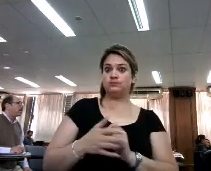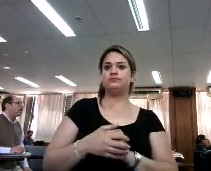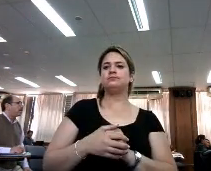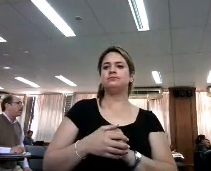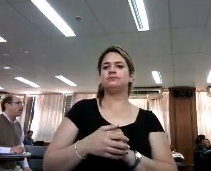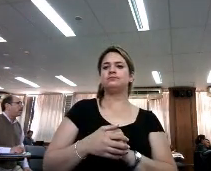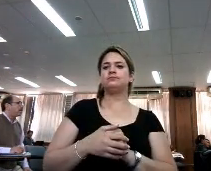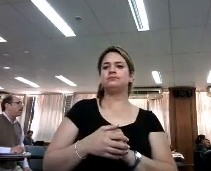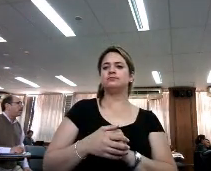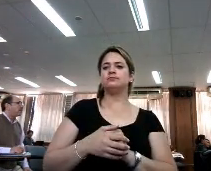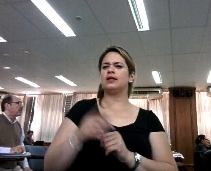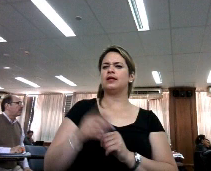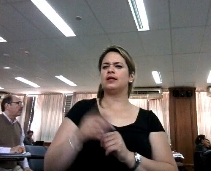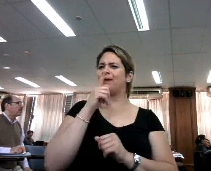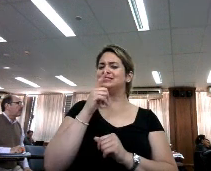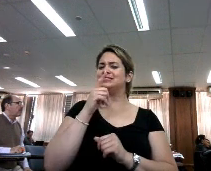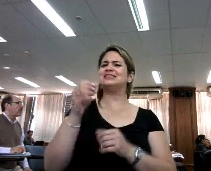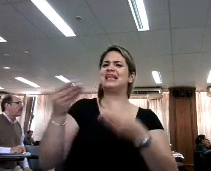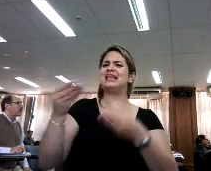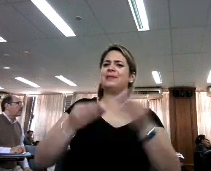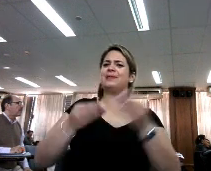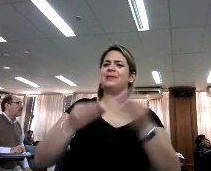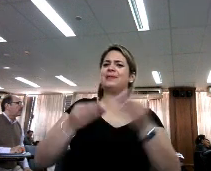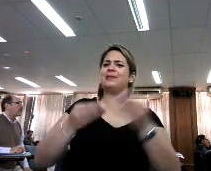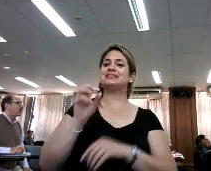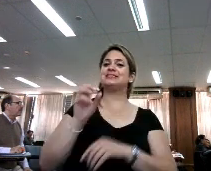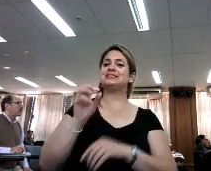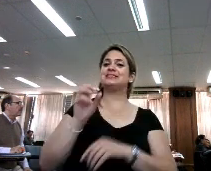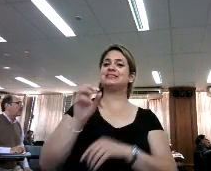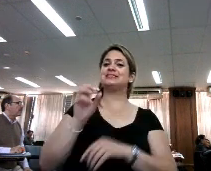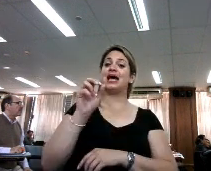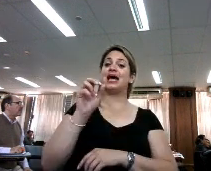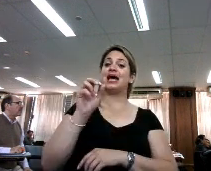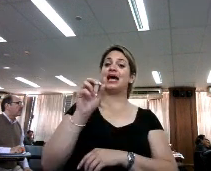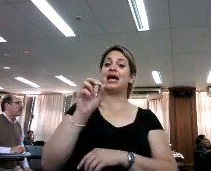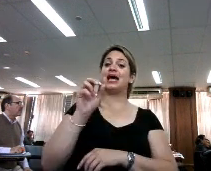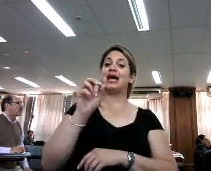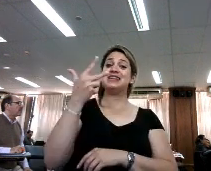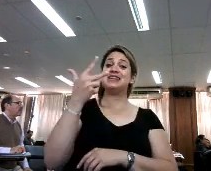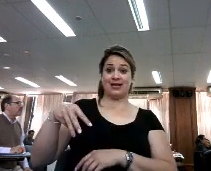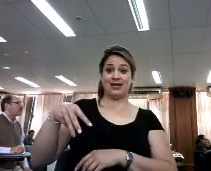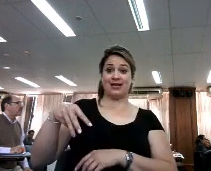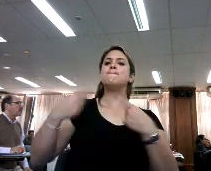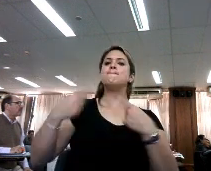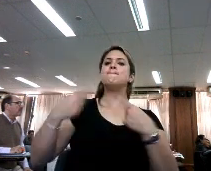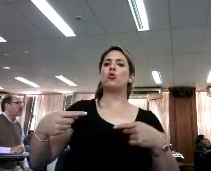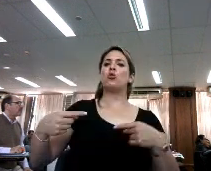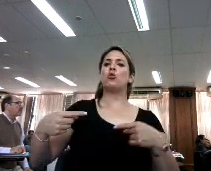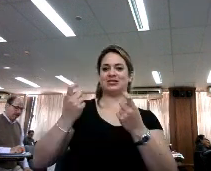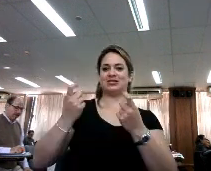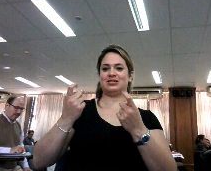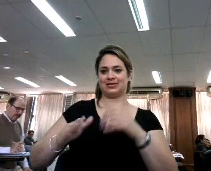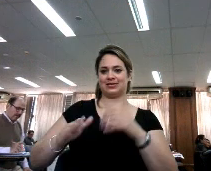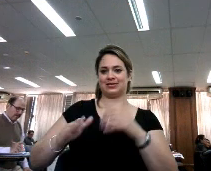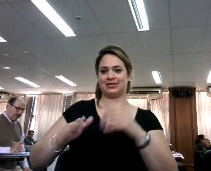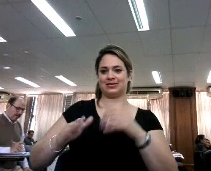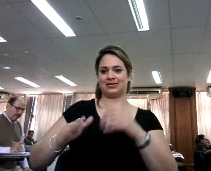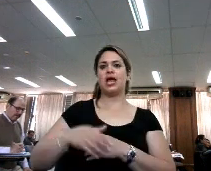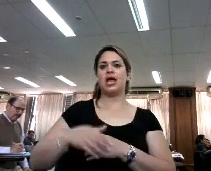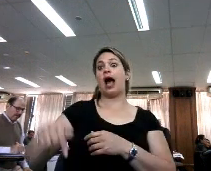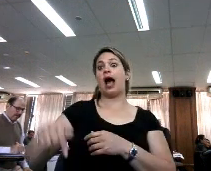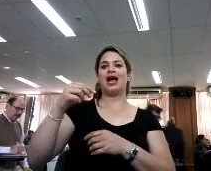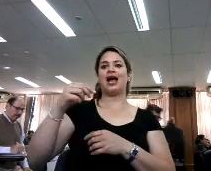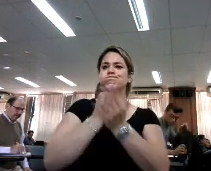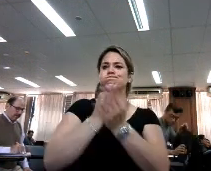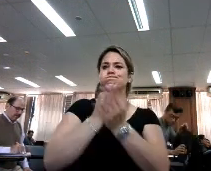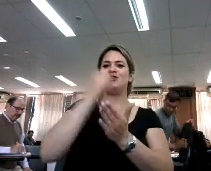mal no me equivoco, es de la empresa 3M, tenía que desarrollar un producto. Y ahí ya, bueno, como ven, ya tiene 99 patentes, o sea, es